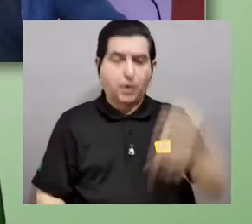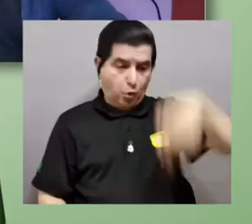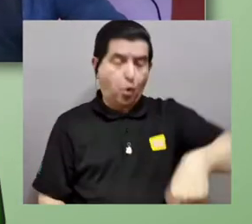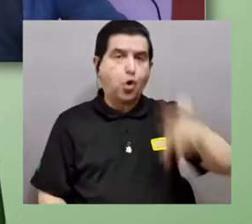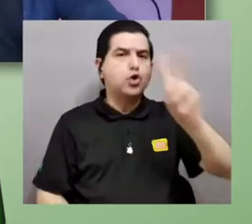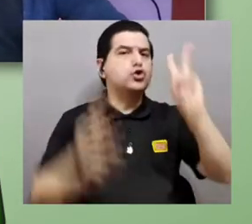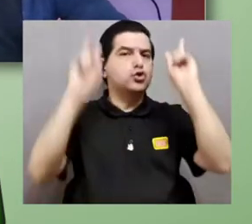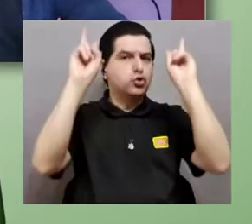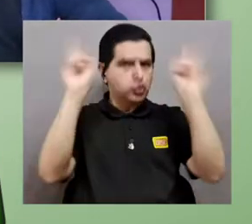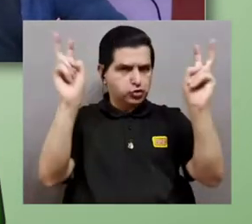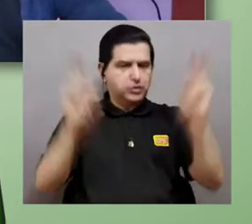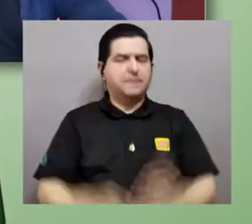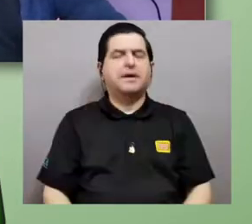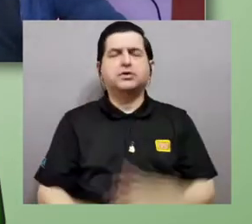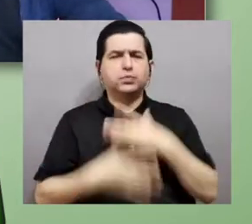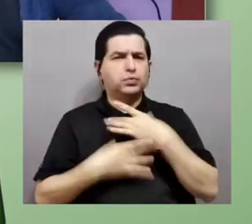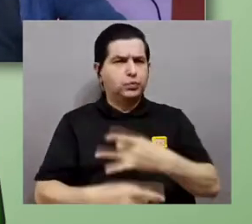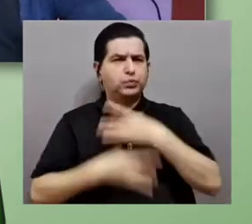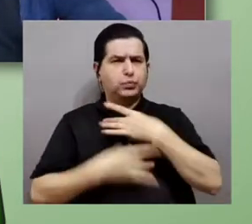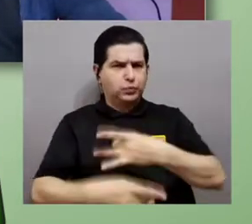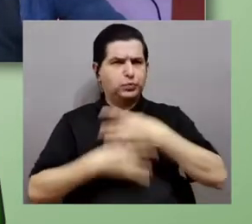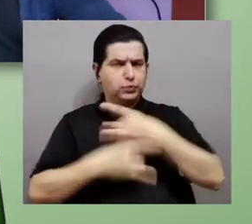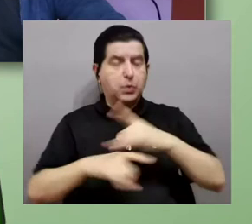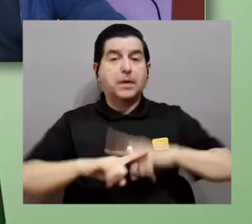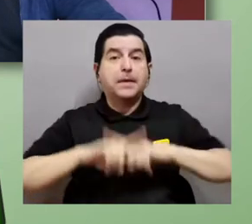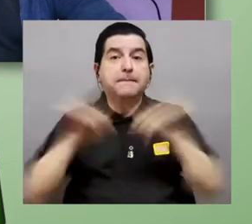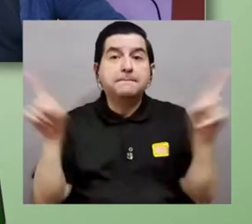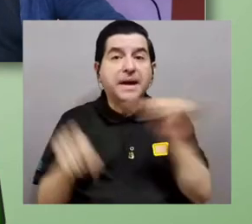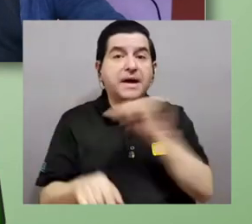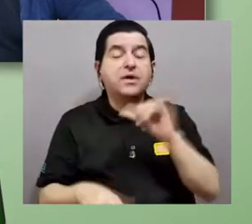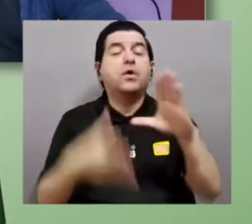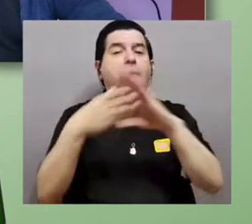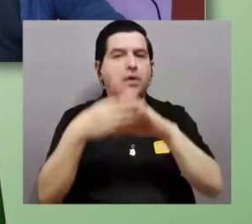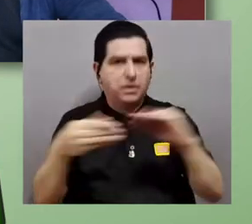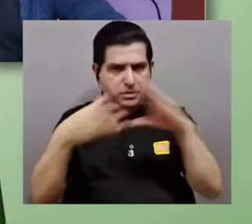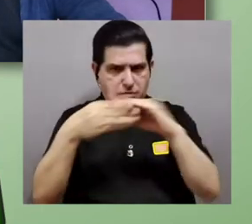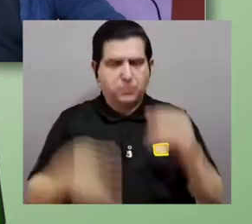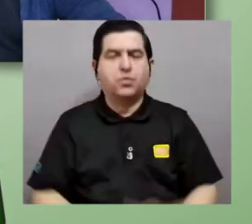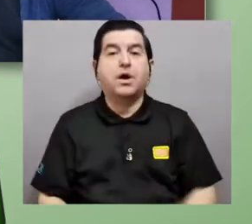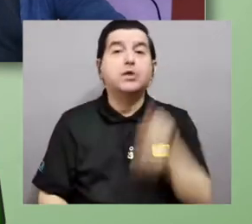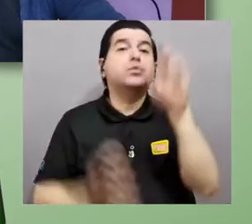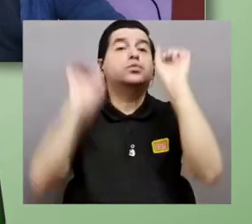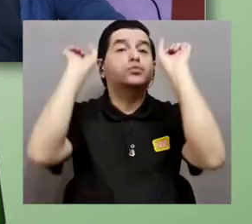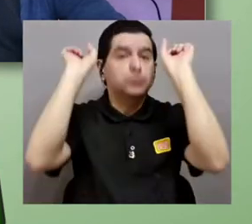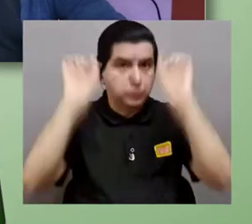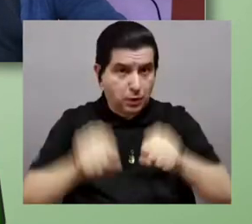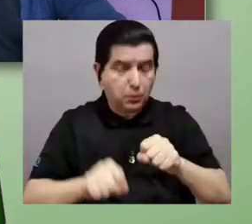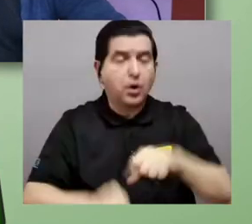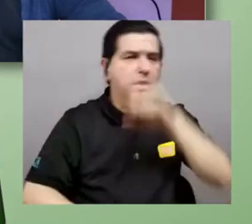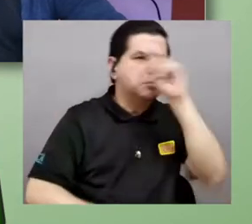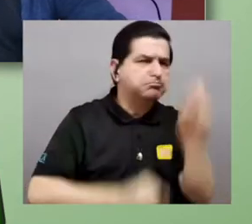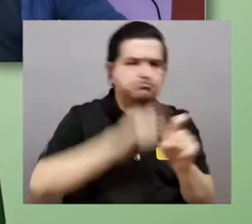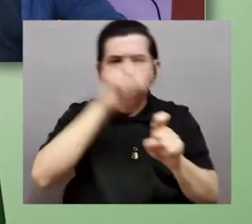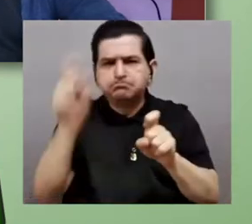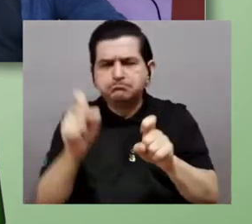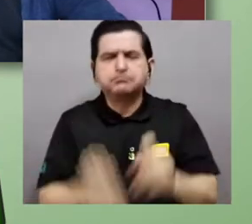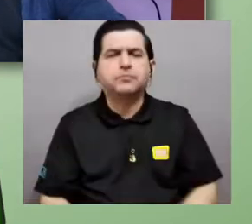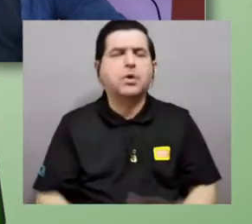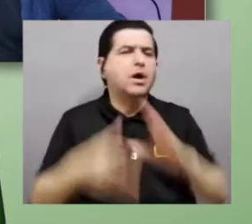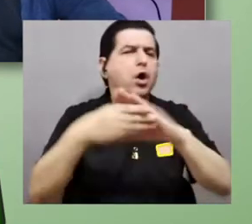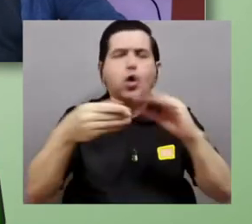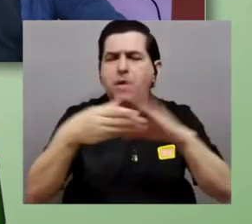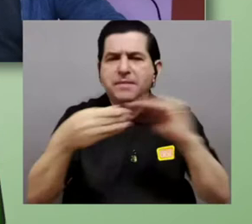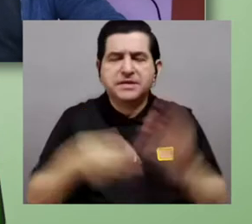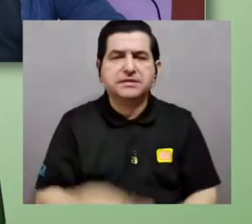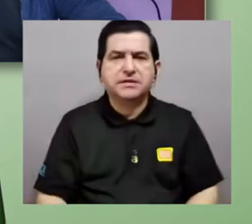tenemos hoy dos temáticas muy muy muy interesantes, pero también quiero comentarles que usted puede hacer consultas,